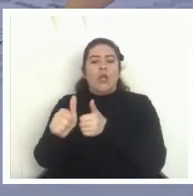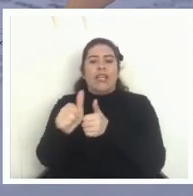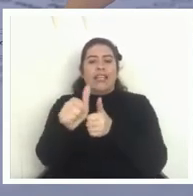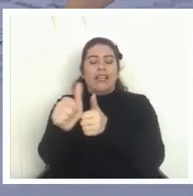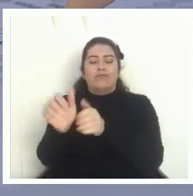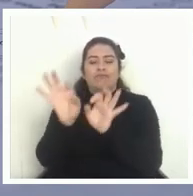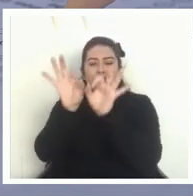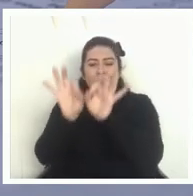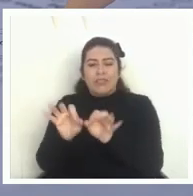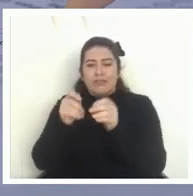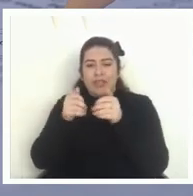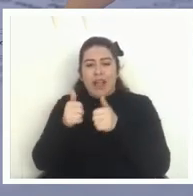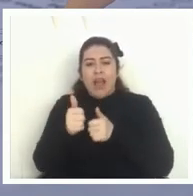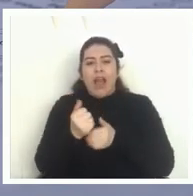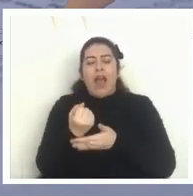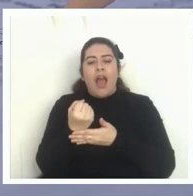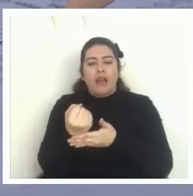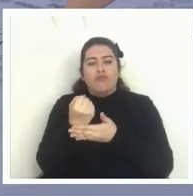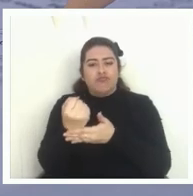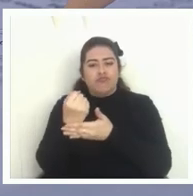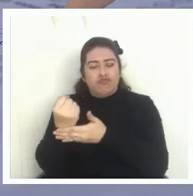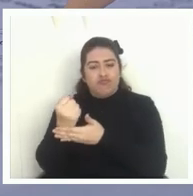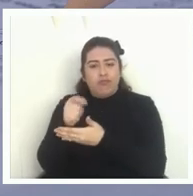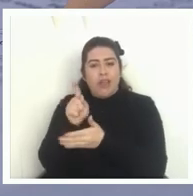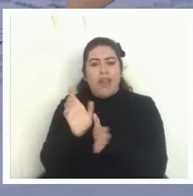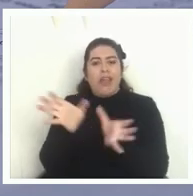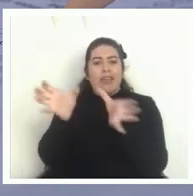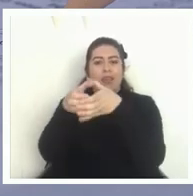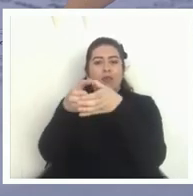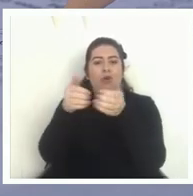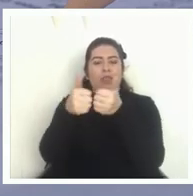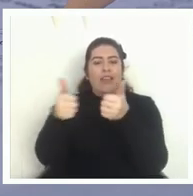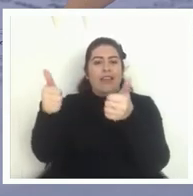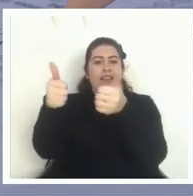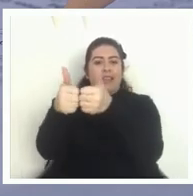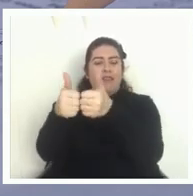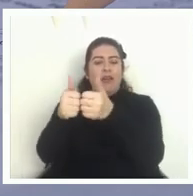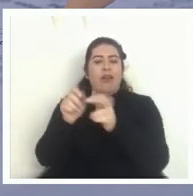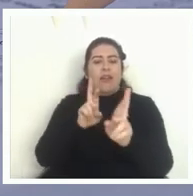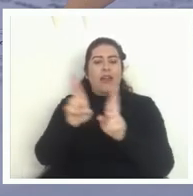asesorías específicas a equipos directivos en relación a la pandemia